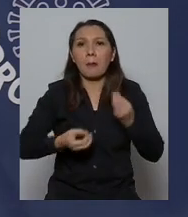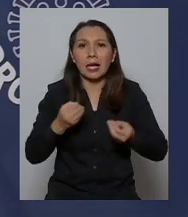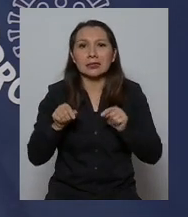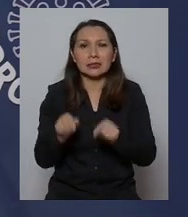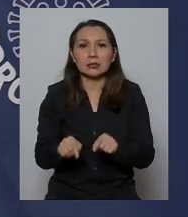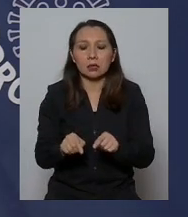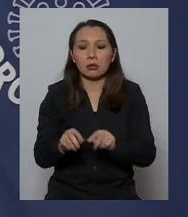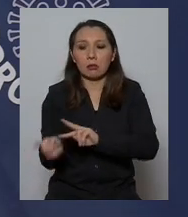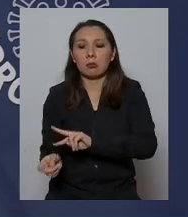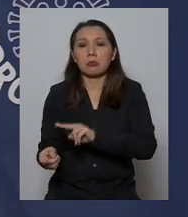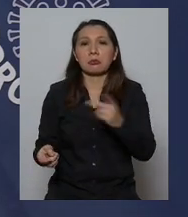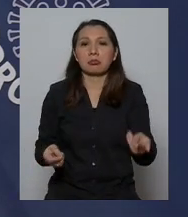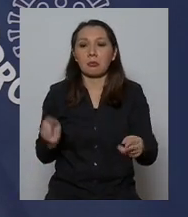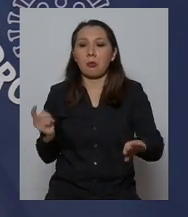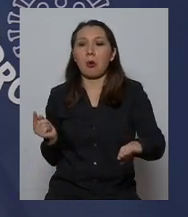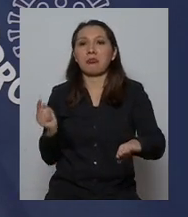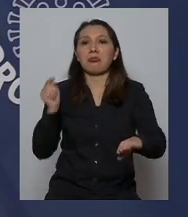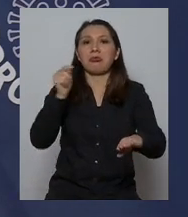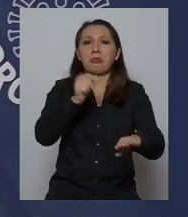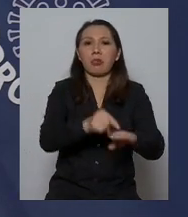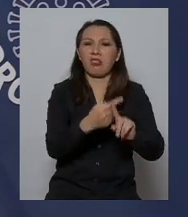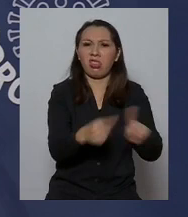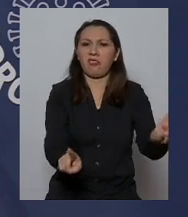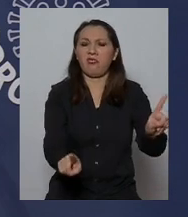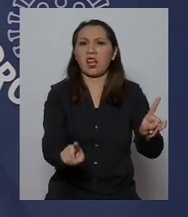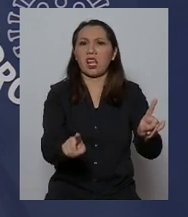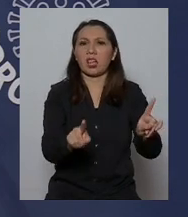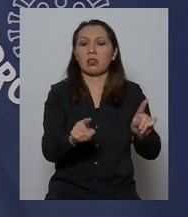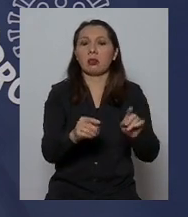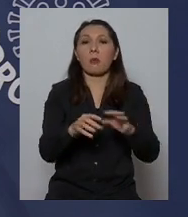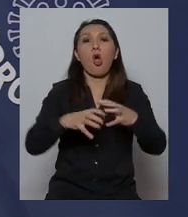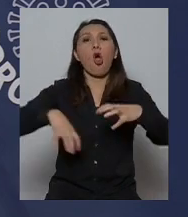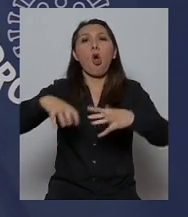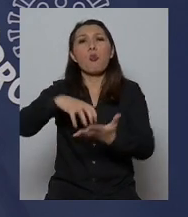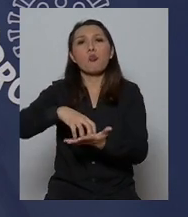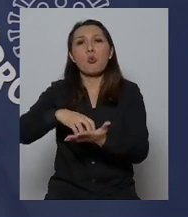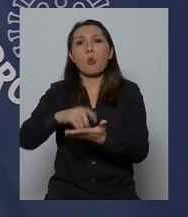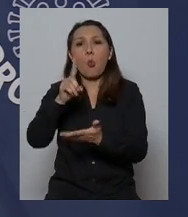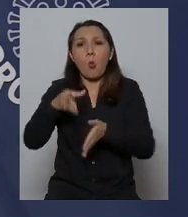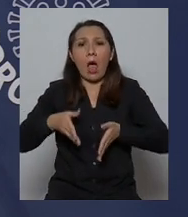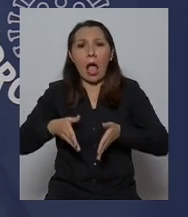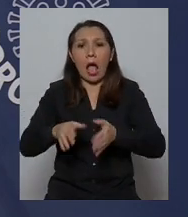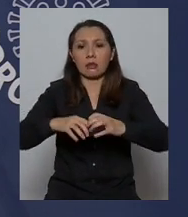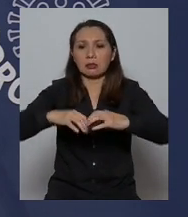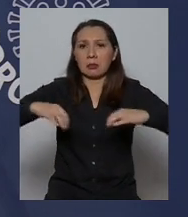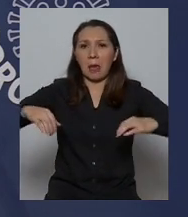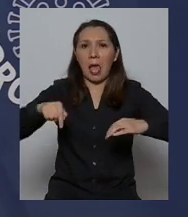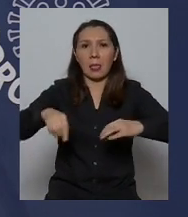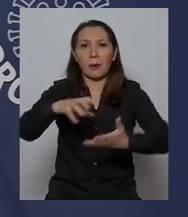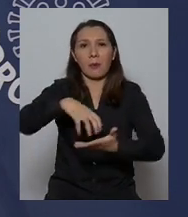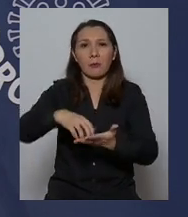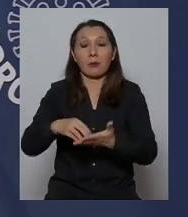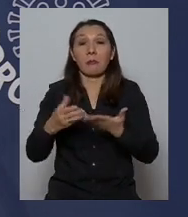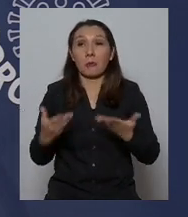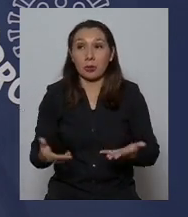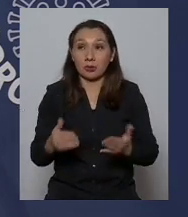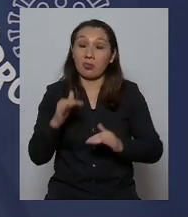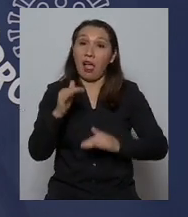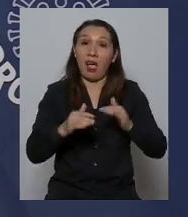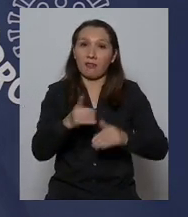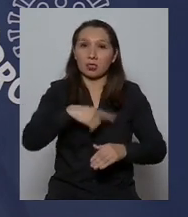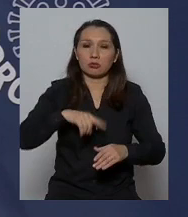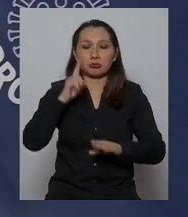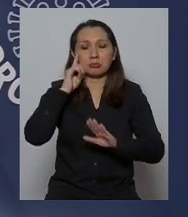de una a otra muchas veces una comuna está separada por una simple calle y es por eso también que a veces